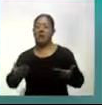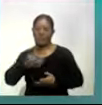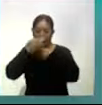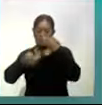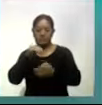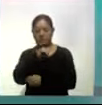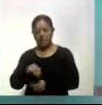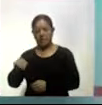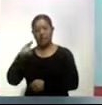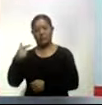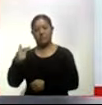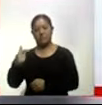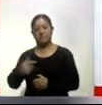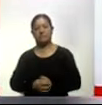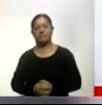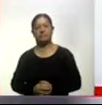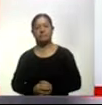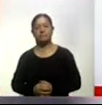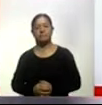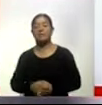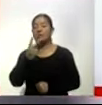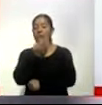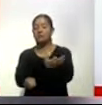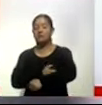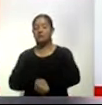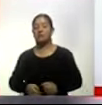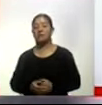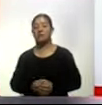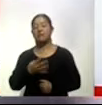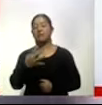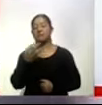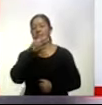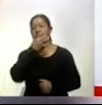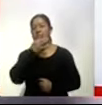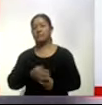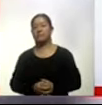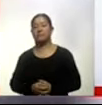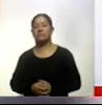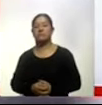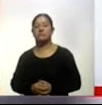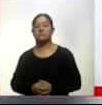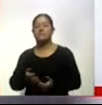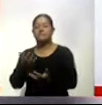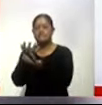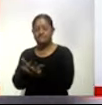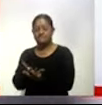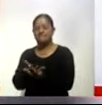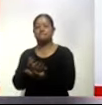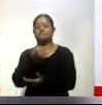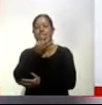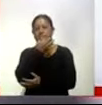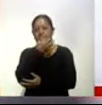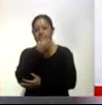Ahora Noticias. Son las 2 de la tarde con 14 minutos. Vamos a hacer una pausa, es muy breve.